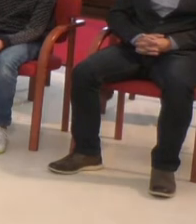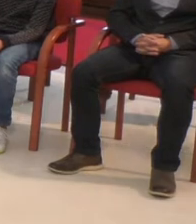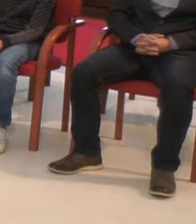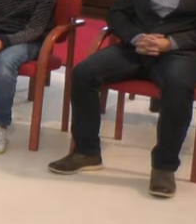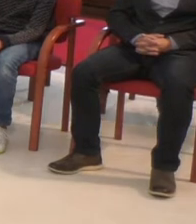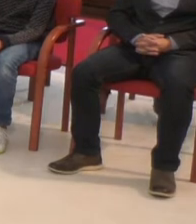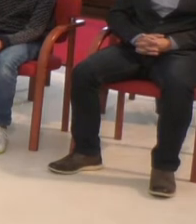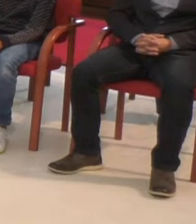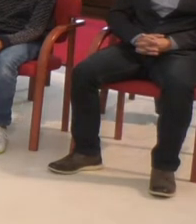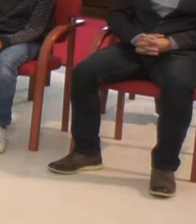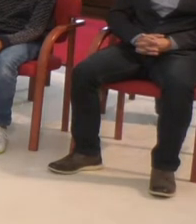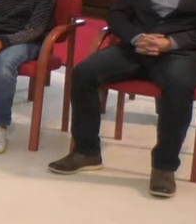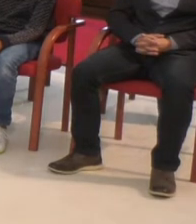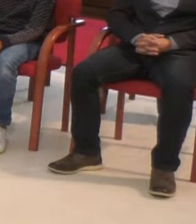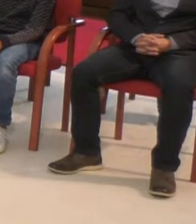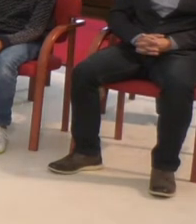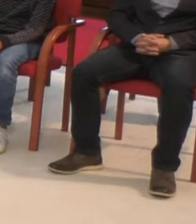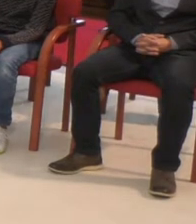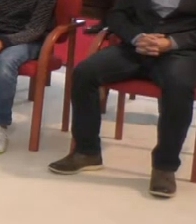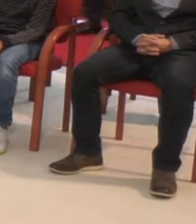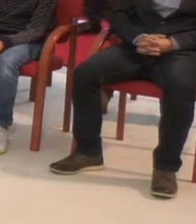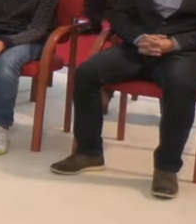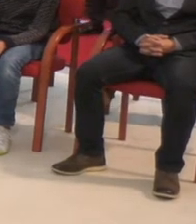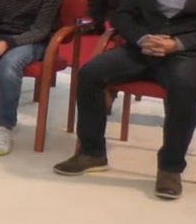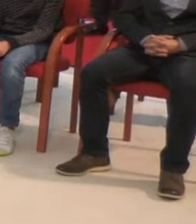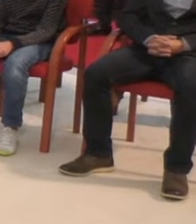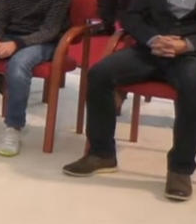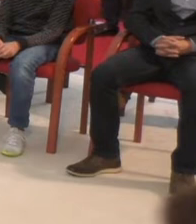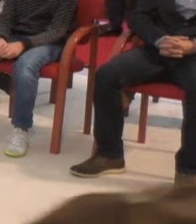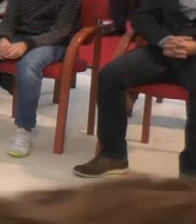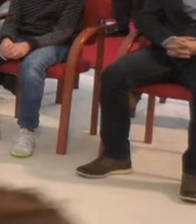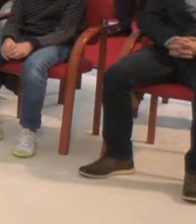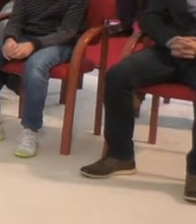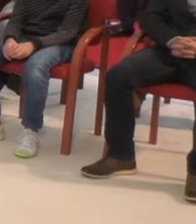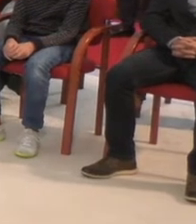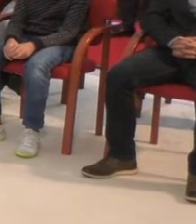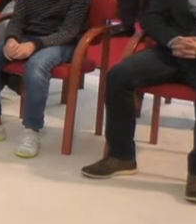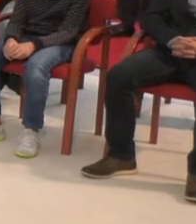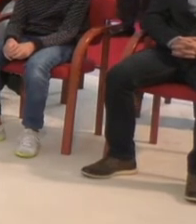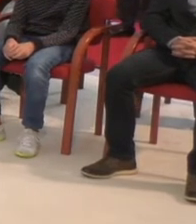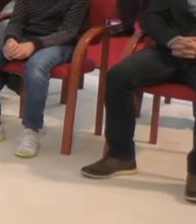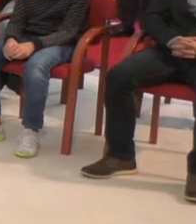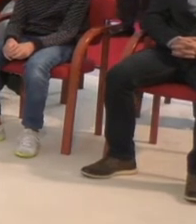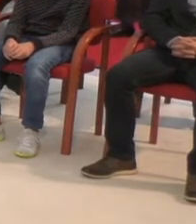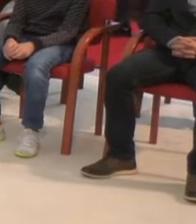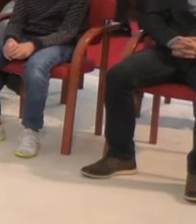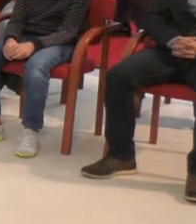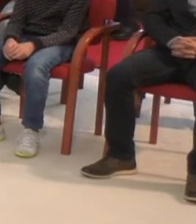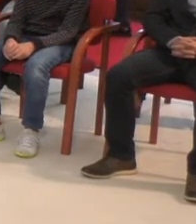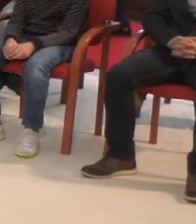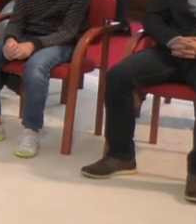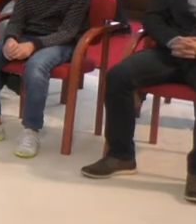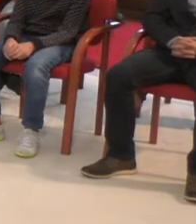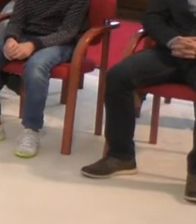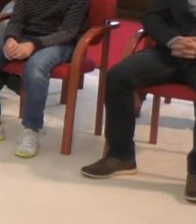la Adolescencia de Castilla y León. En primer lugar, se va a proceder a la entrega de los certificados de nombramiento como miembros